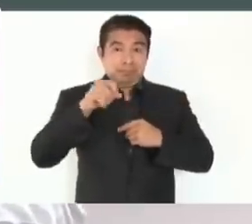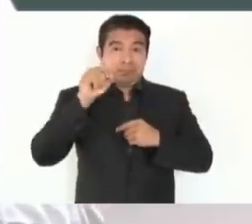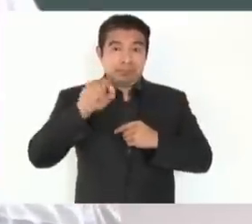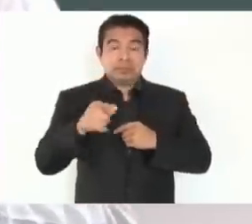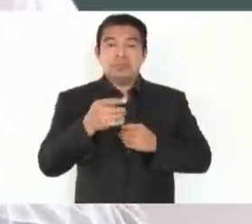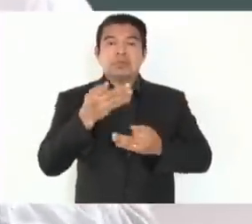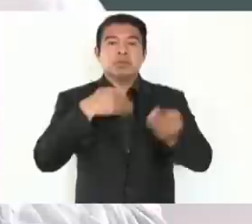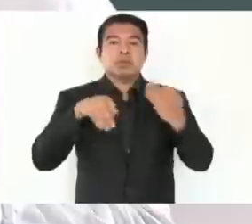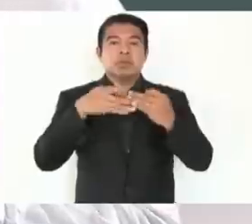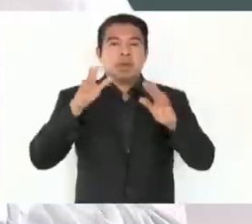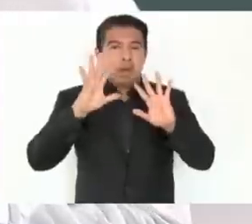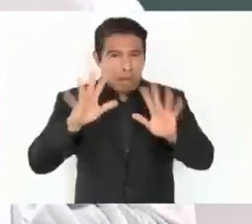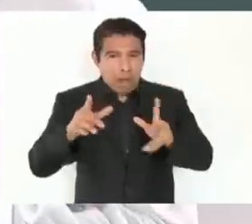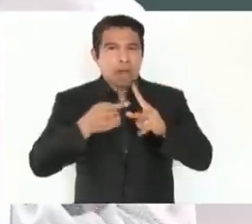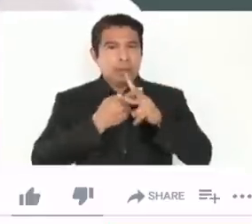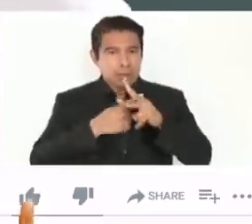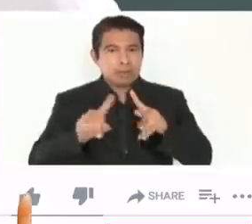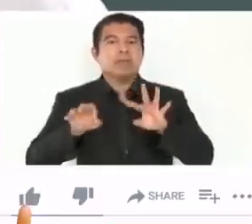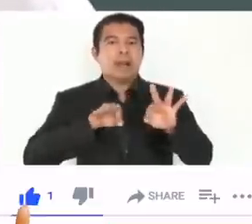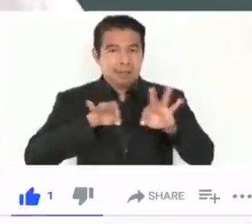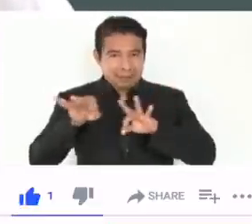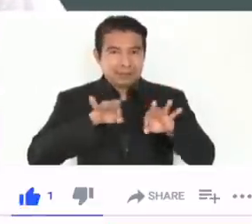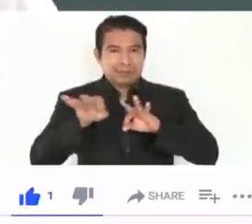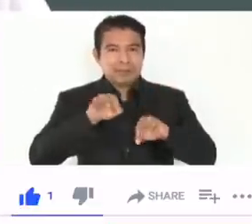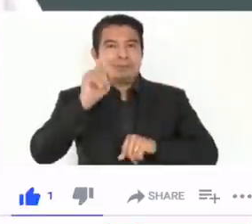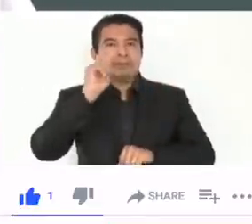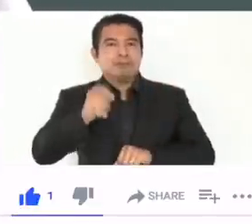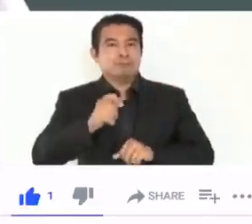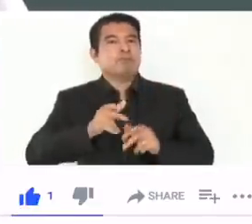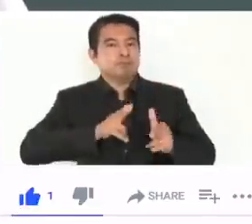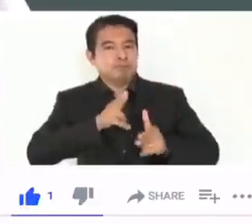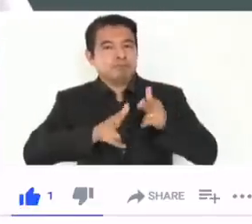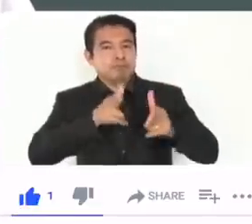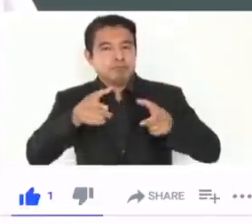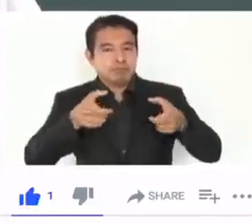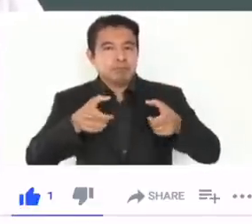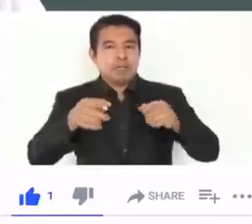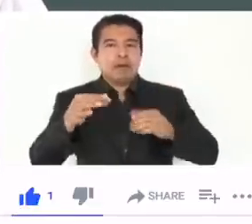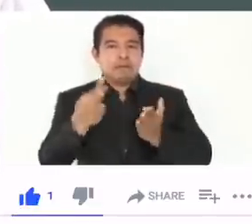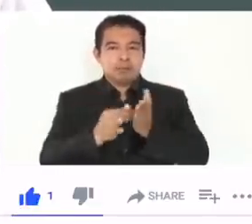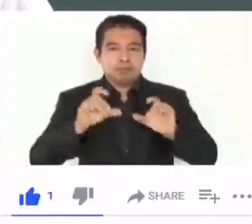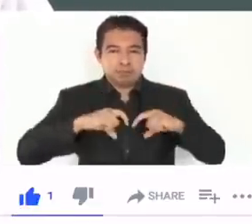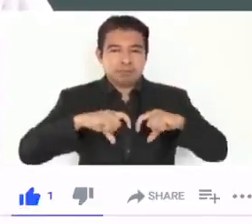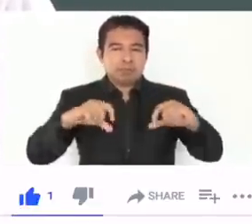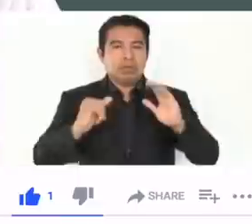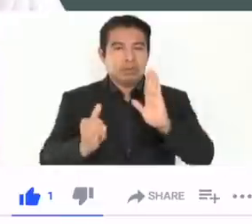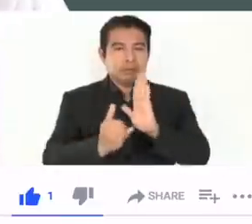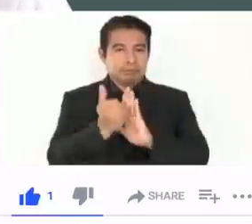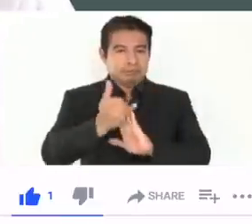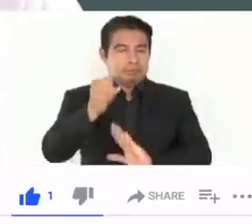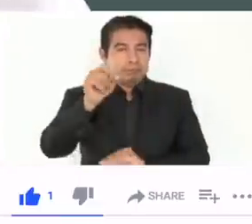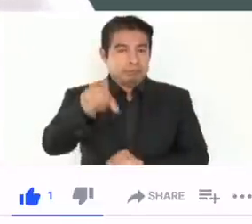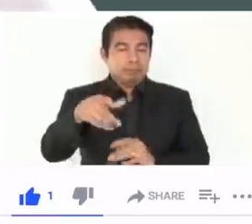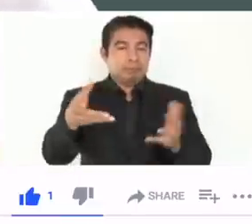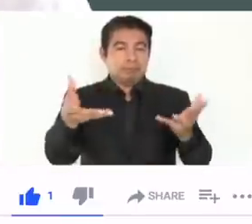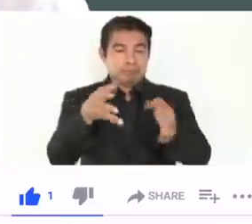en la construcción de estas importantes vías, y es que